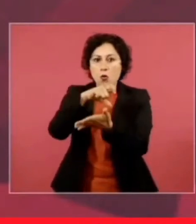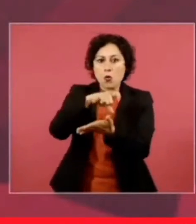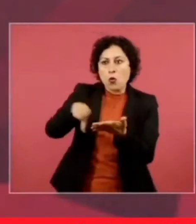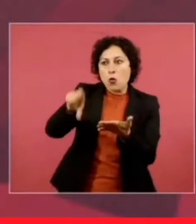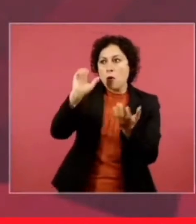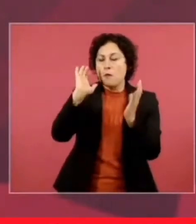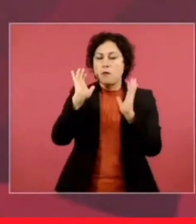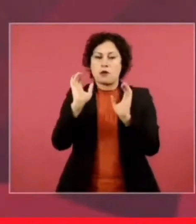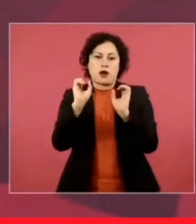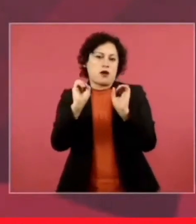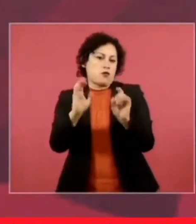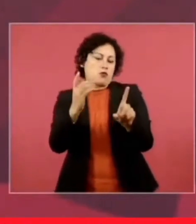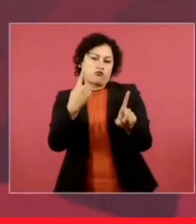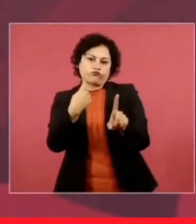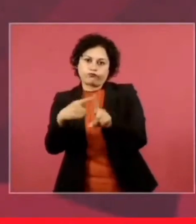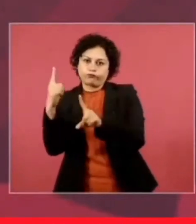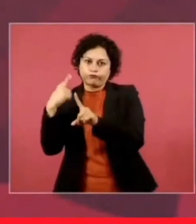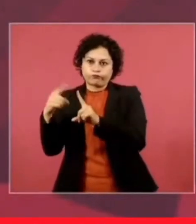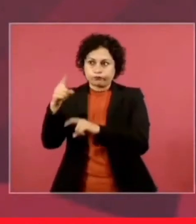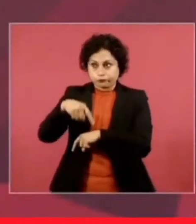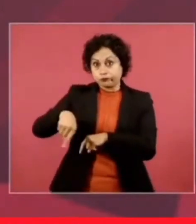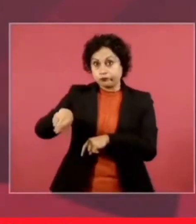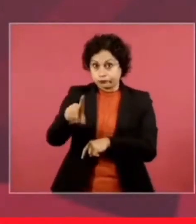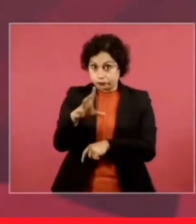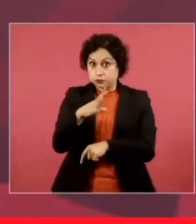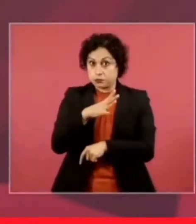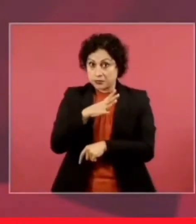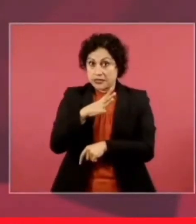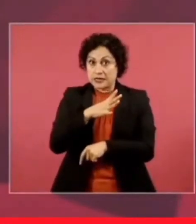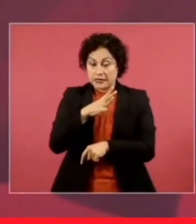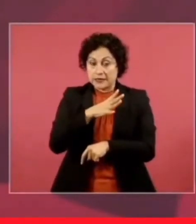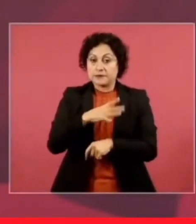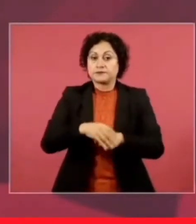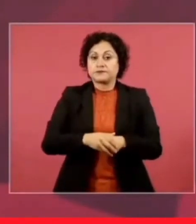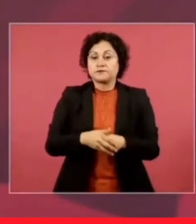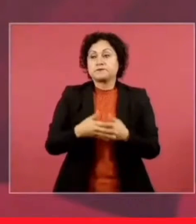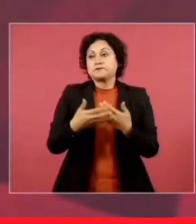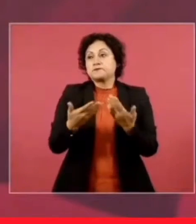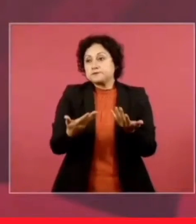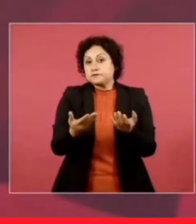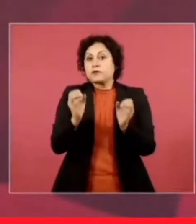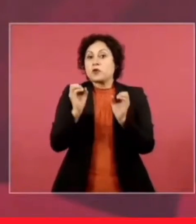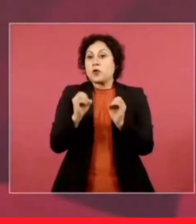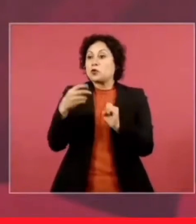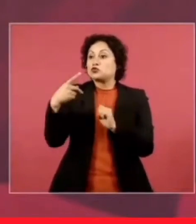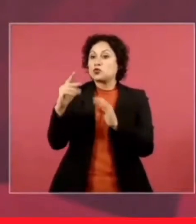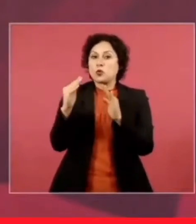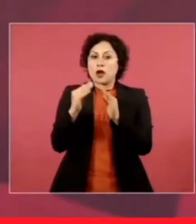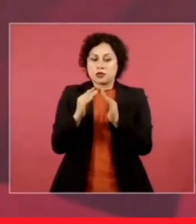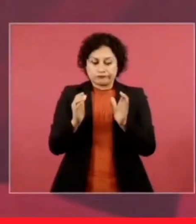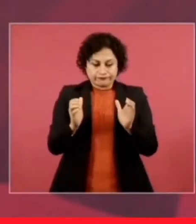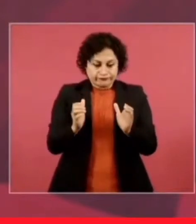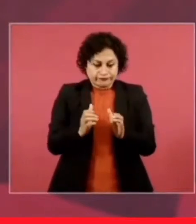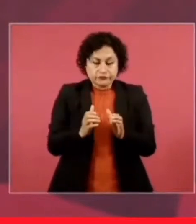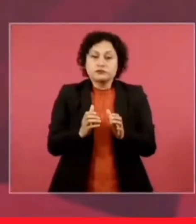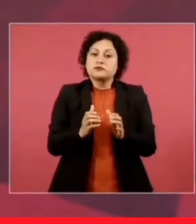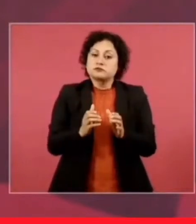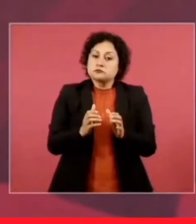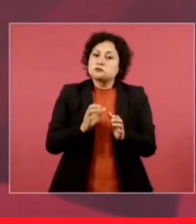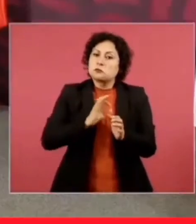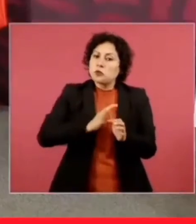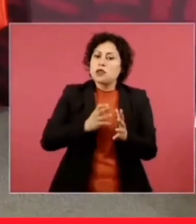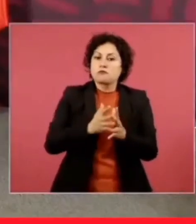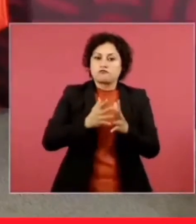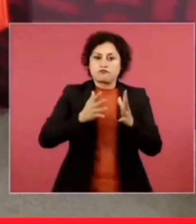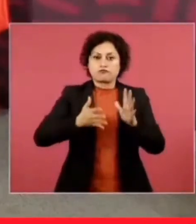construcción de vivienda, para ampliación de vivienda y mejoramiento de